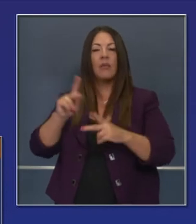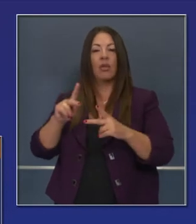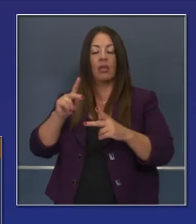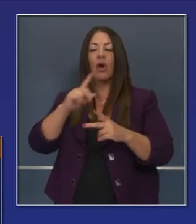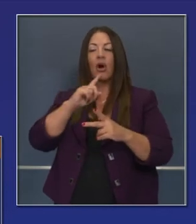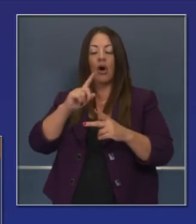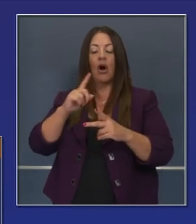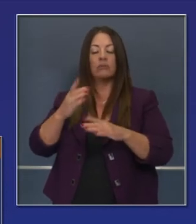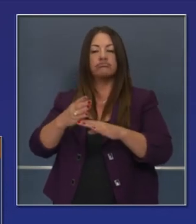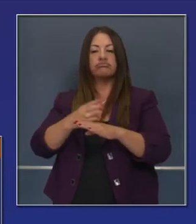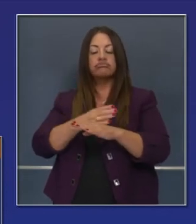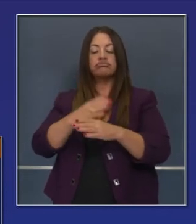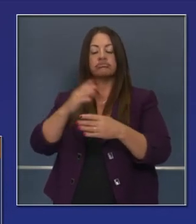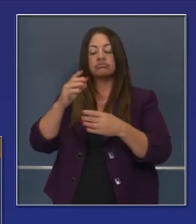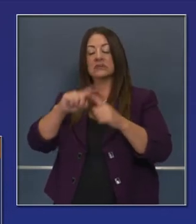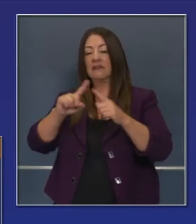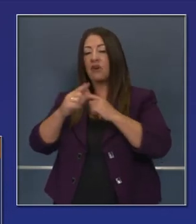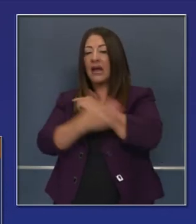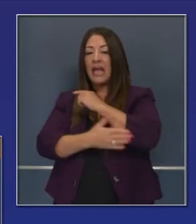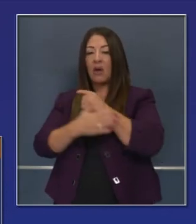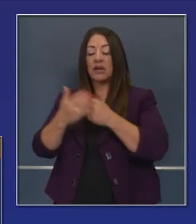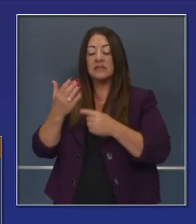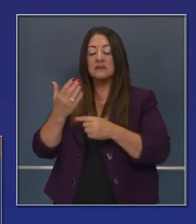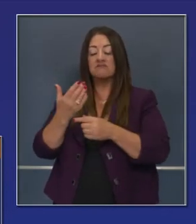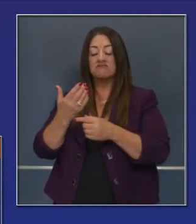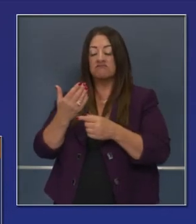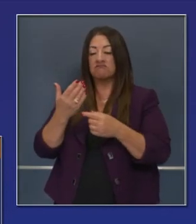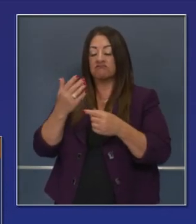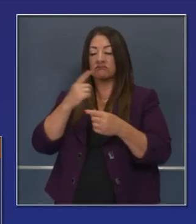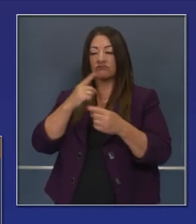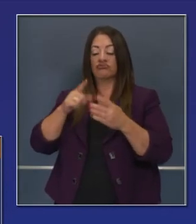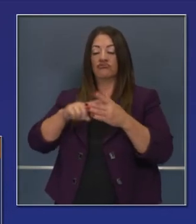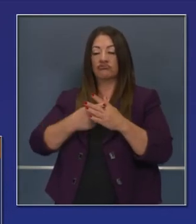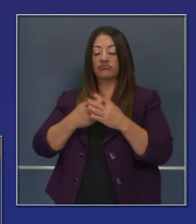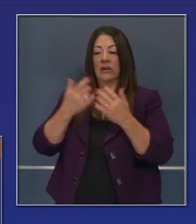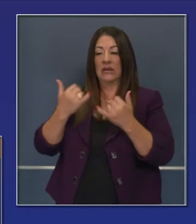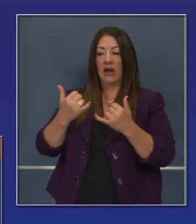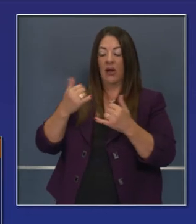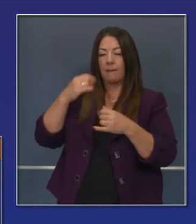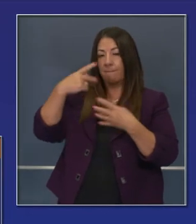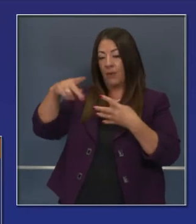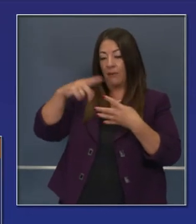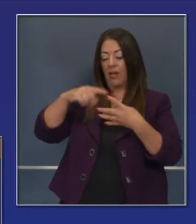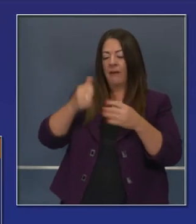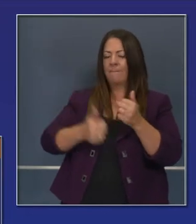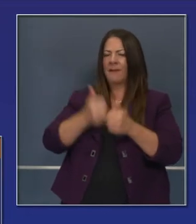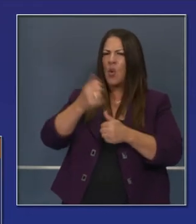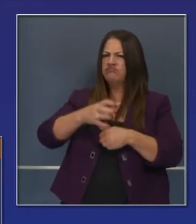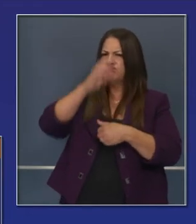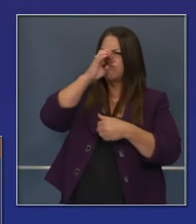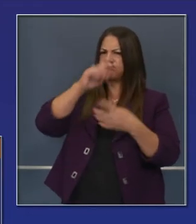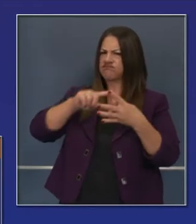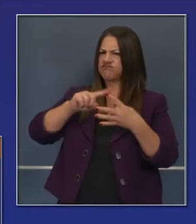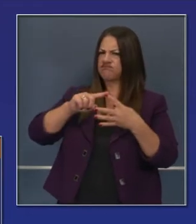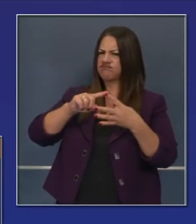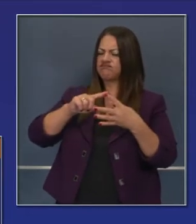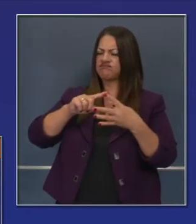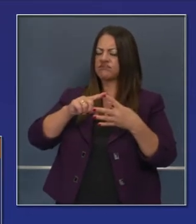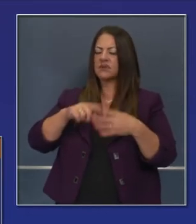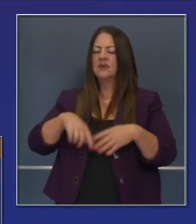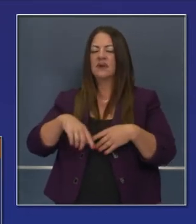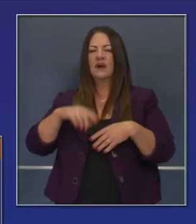que continúa saliendo del morado. 12 condados la semana pasada es el nivel más